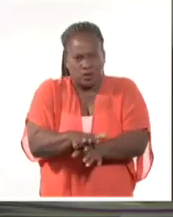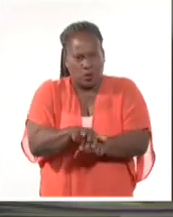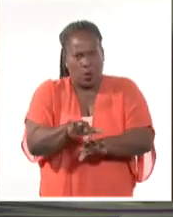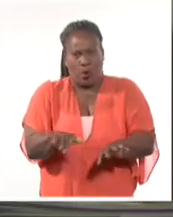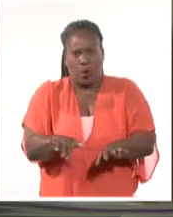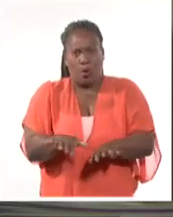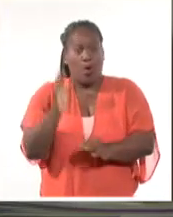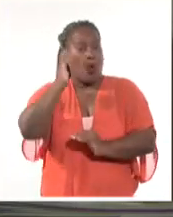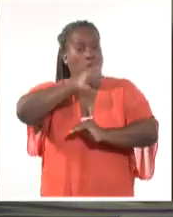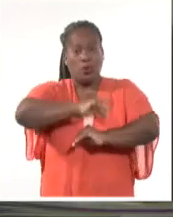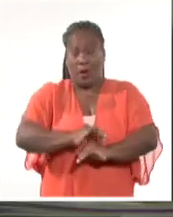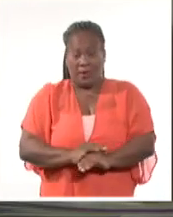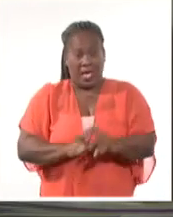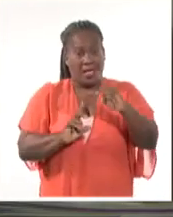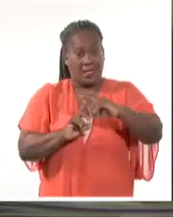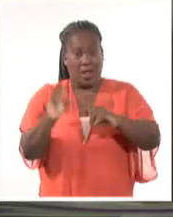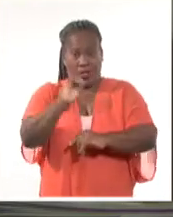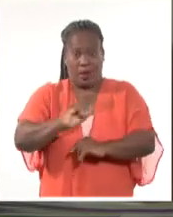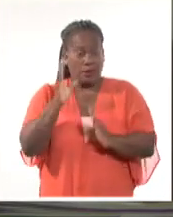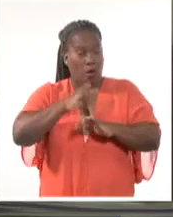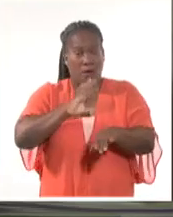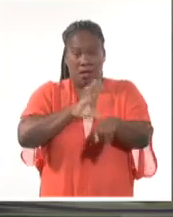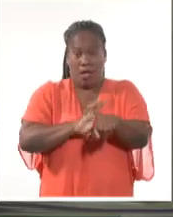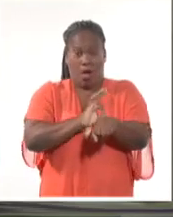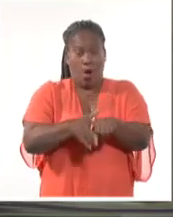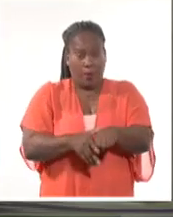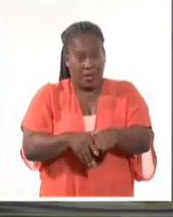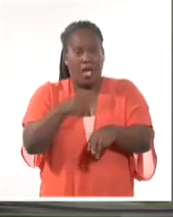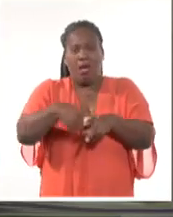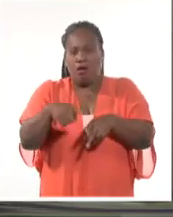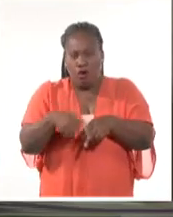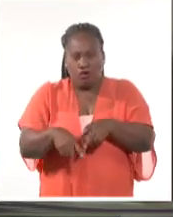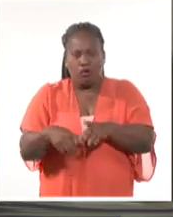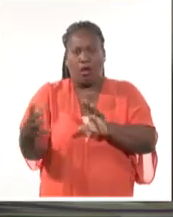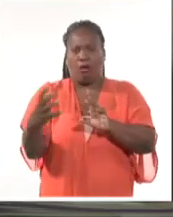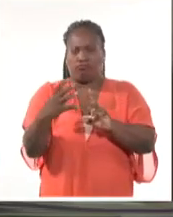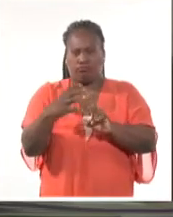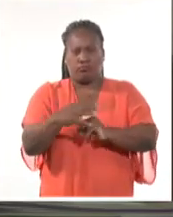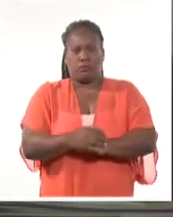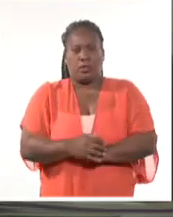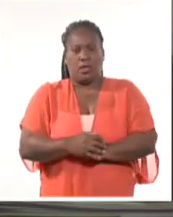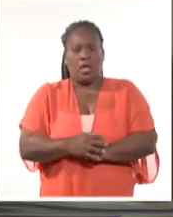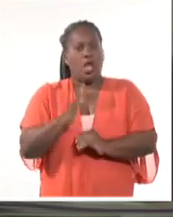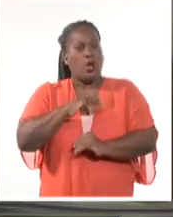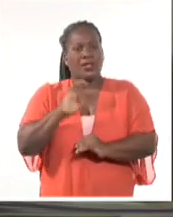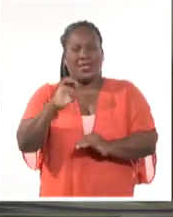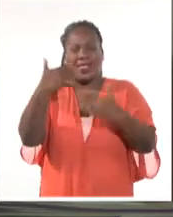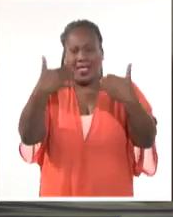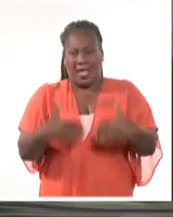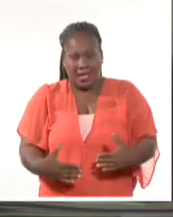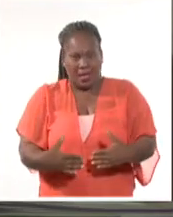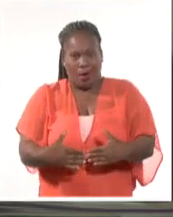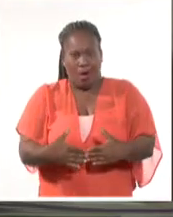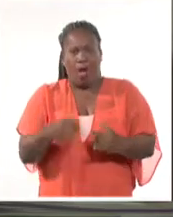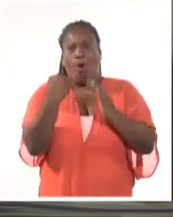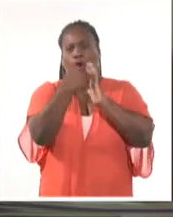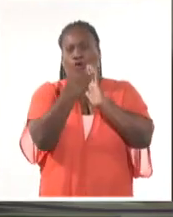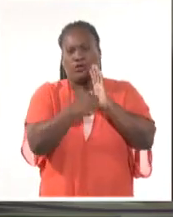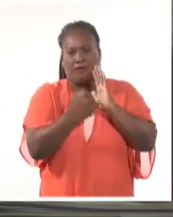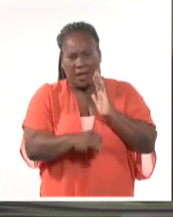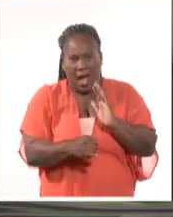Cuando no había ordenamiento ni había pandemia. Entonces yo creo que no es ético que busquemos en la pandemia y en el ordenamiento